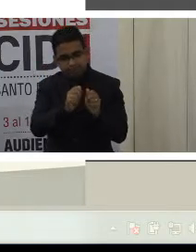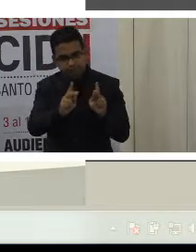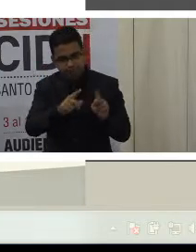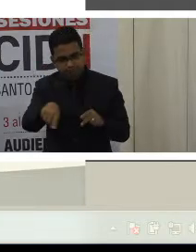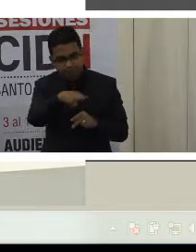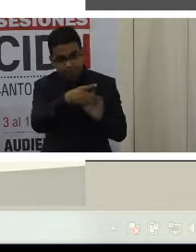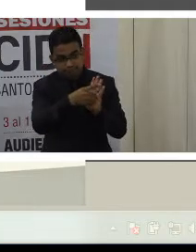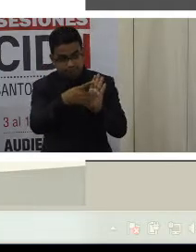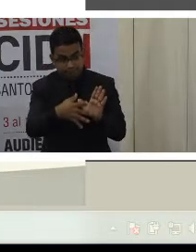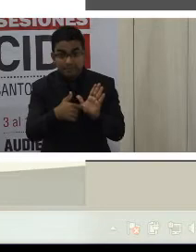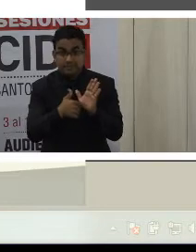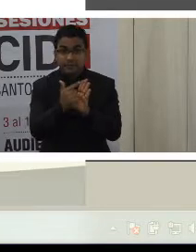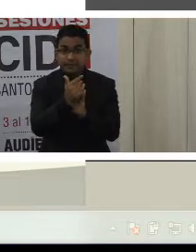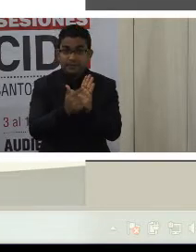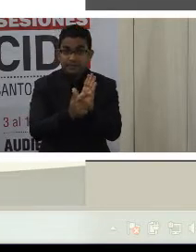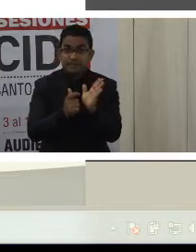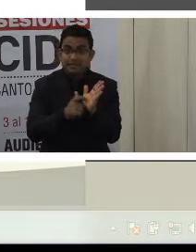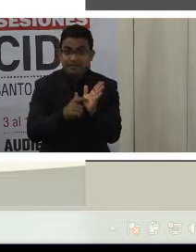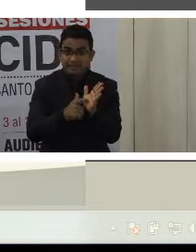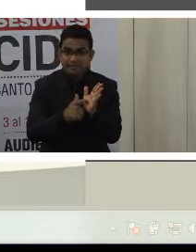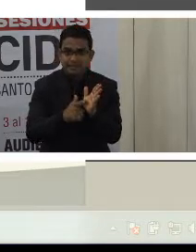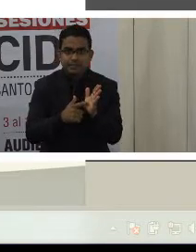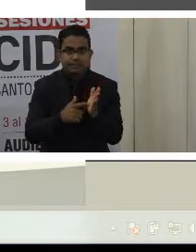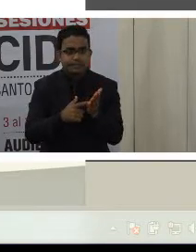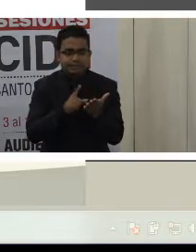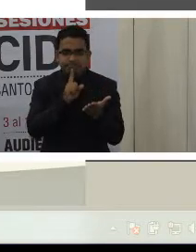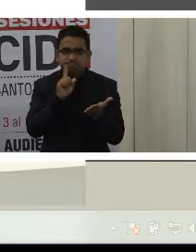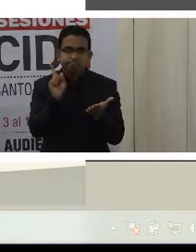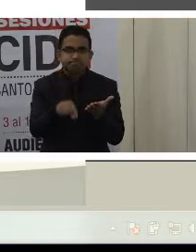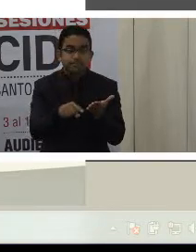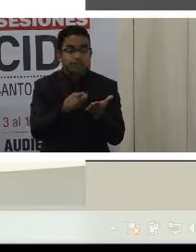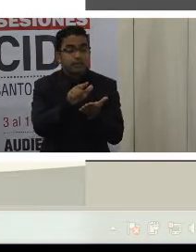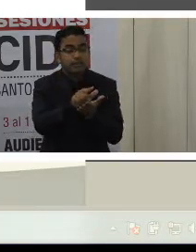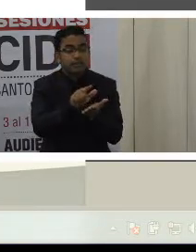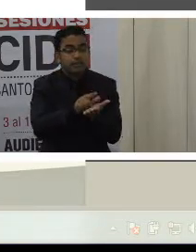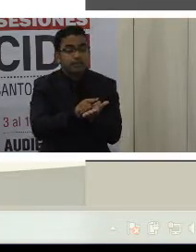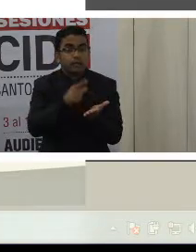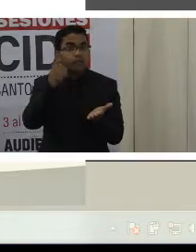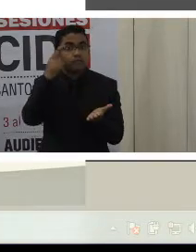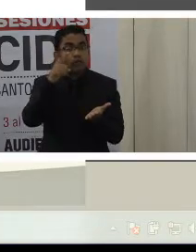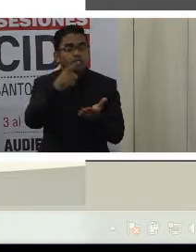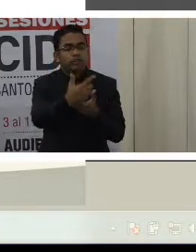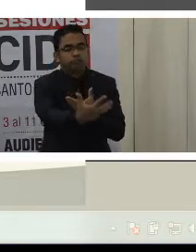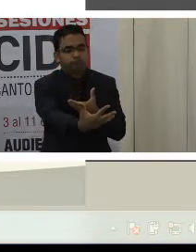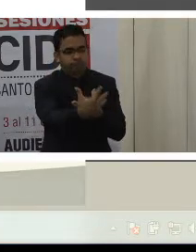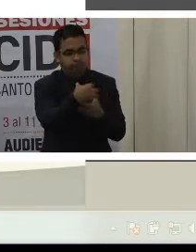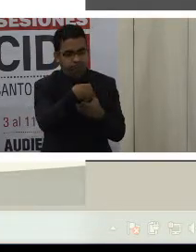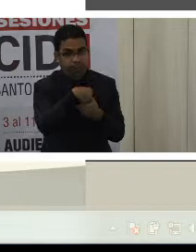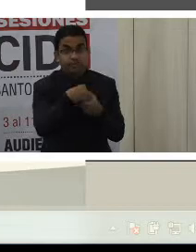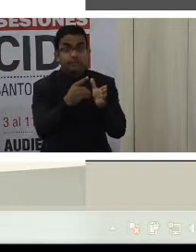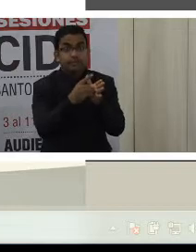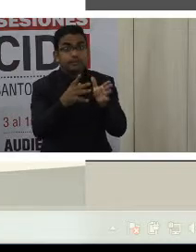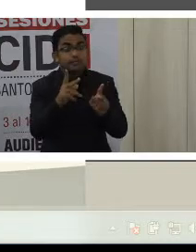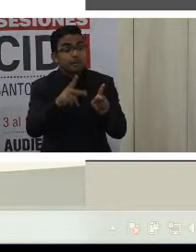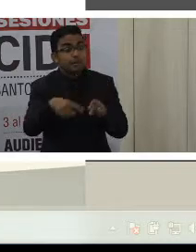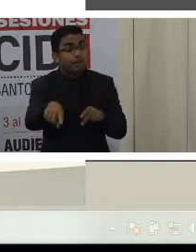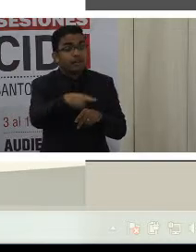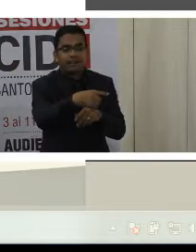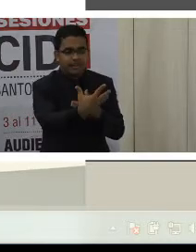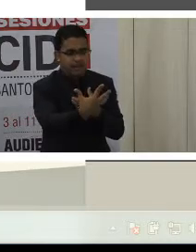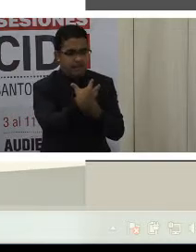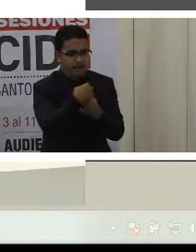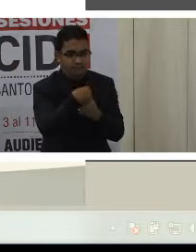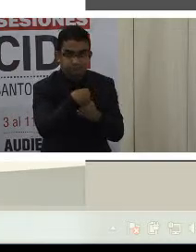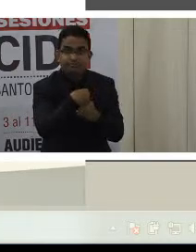Esta ley derogó la denominada Ley para la Integración de las Personas Incapacitadas,